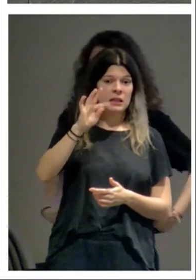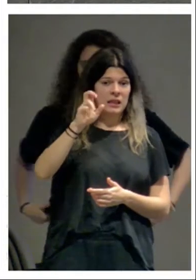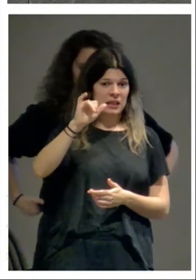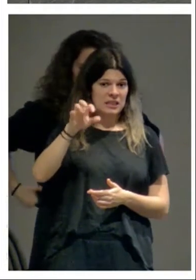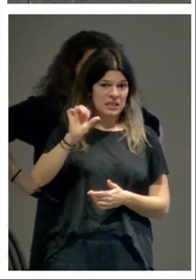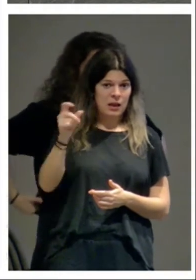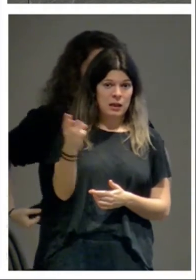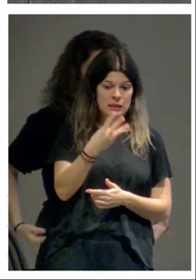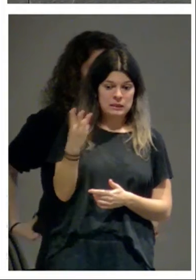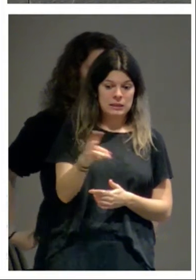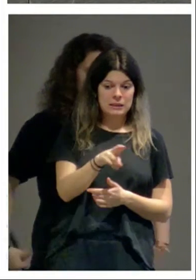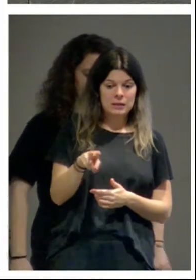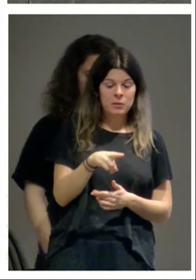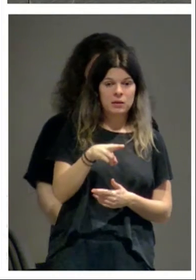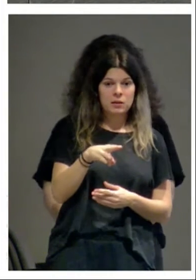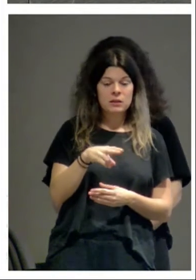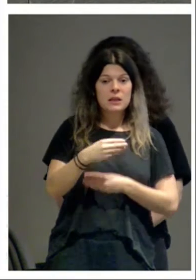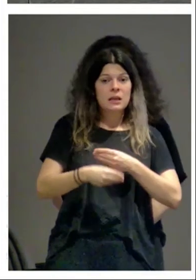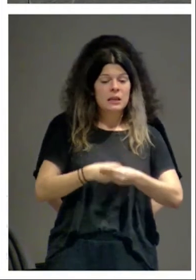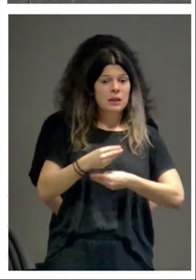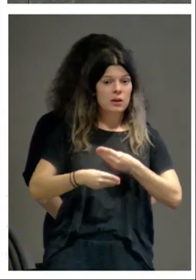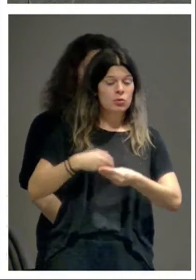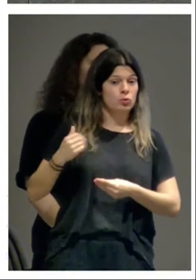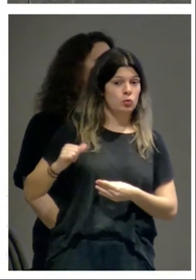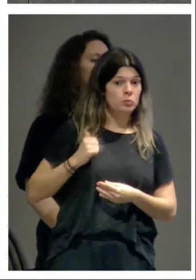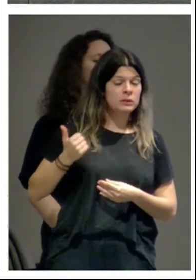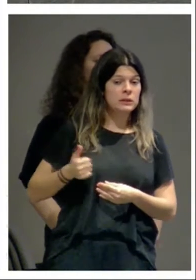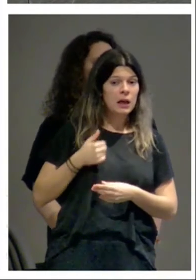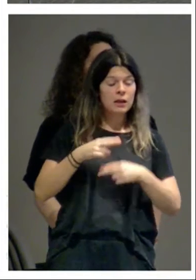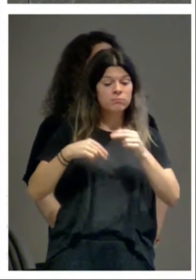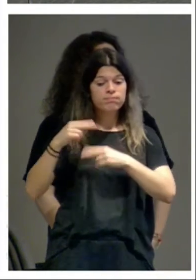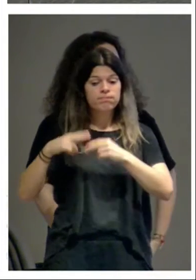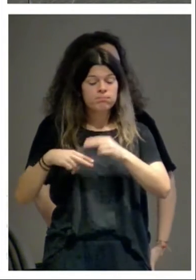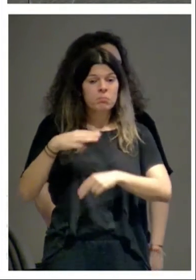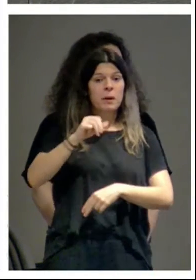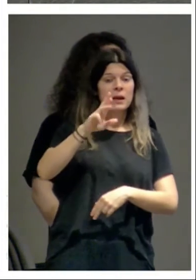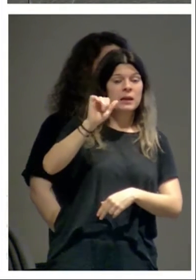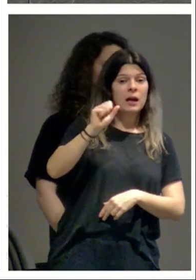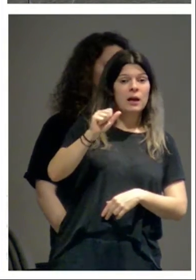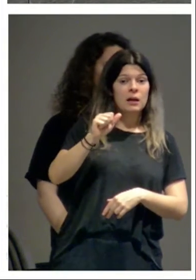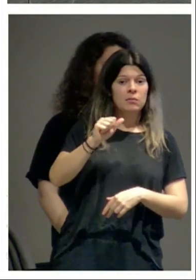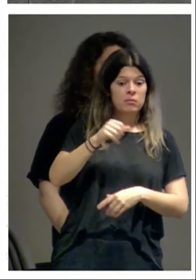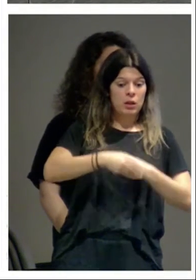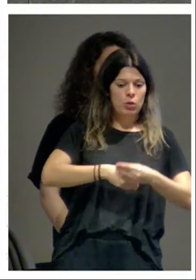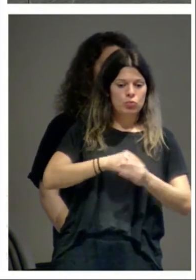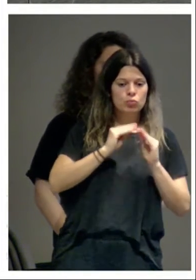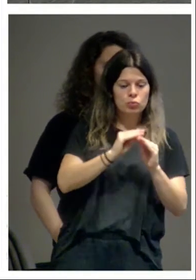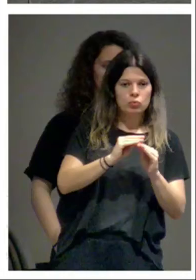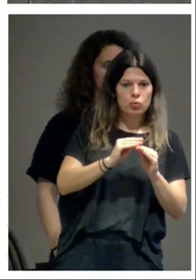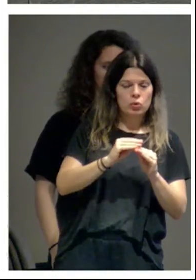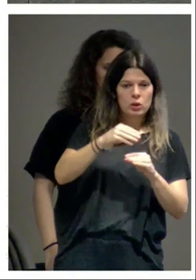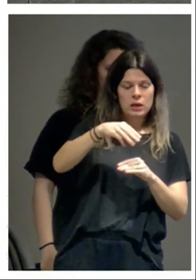fueron hermanas que hicieron sendos hospitales María Ramírez hizo el suyo en Navarrete